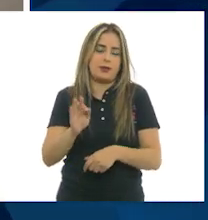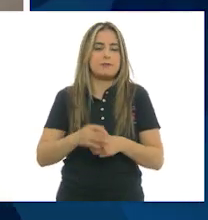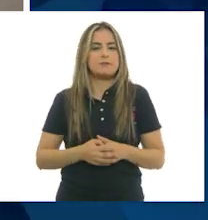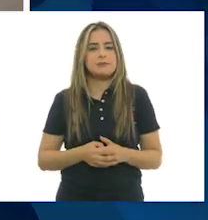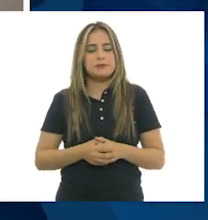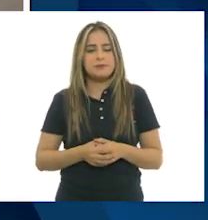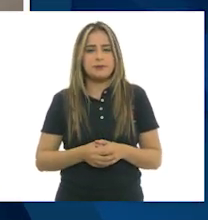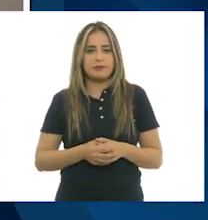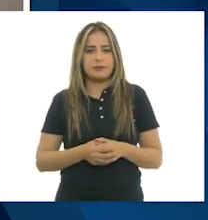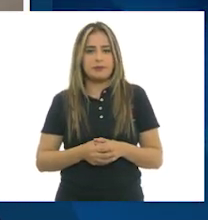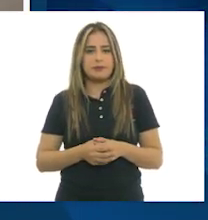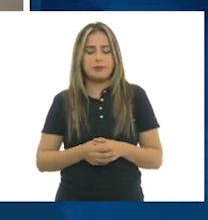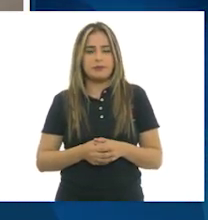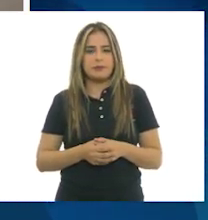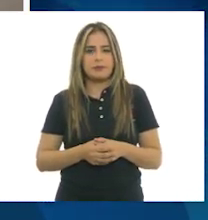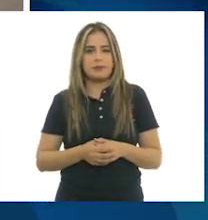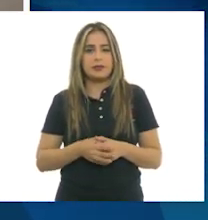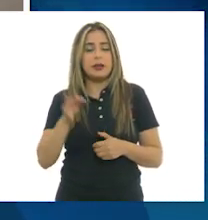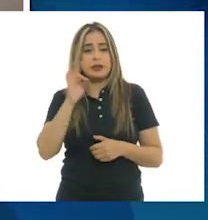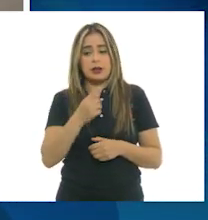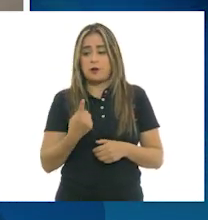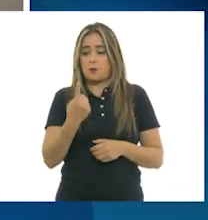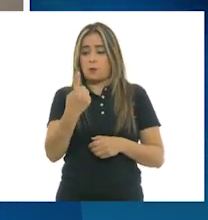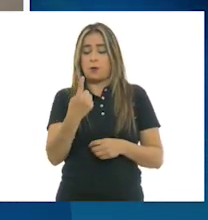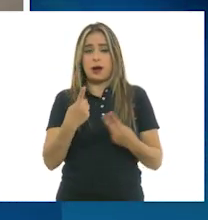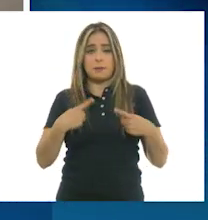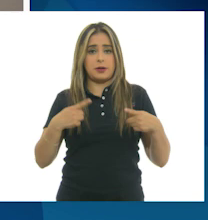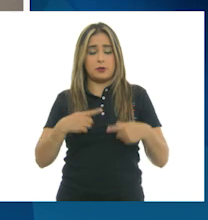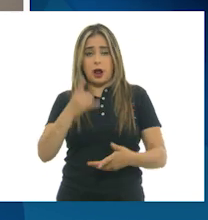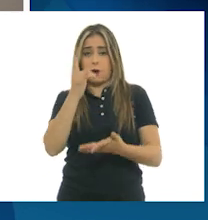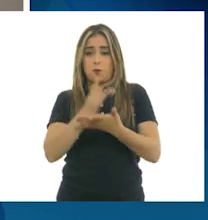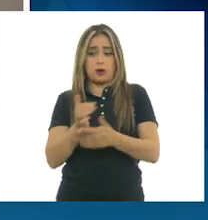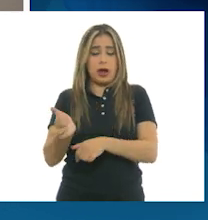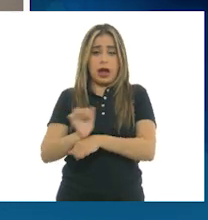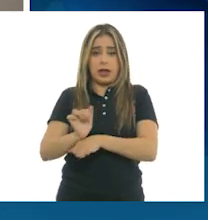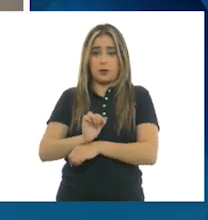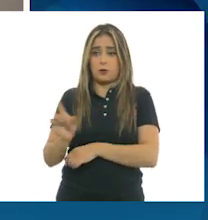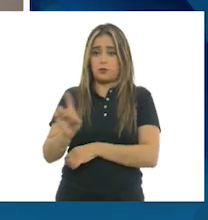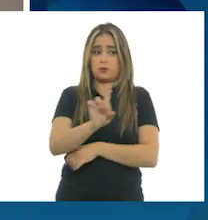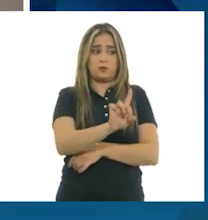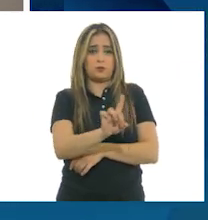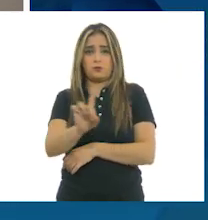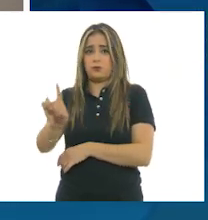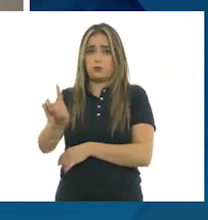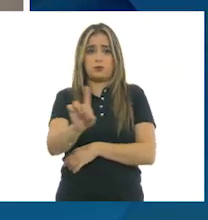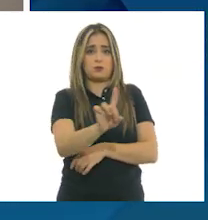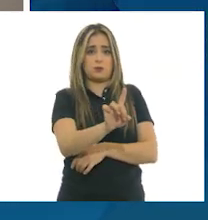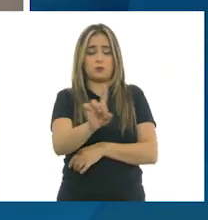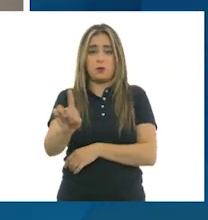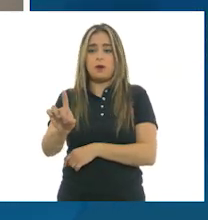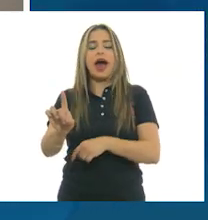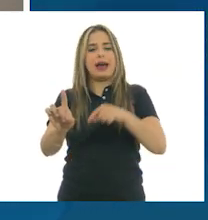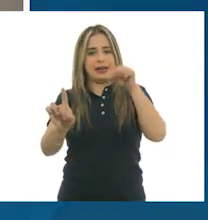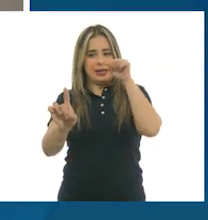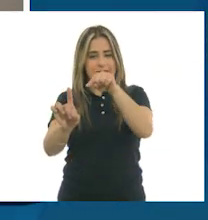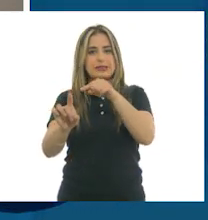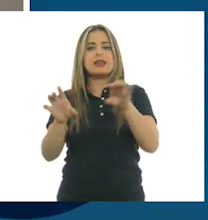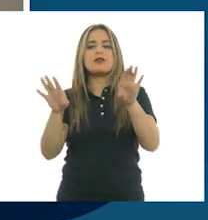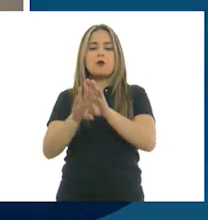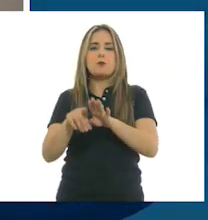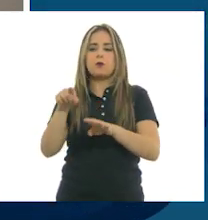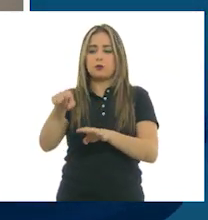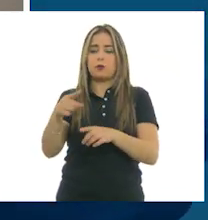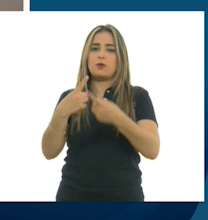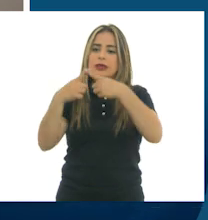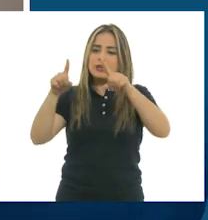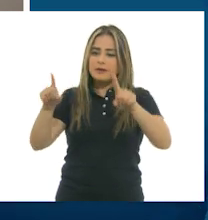jugando una escena con un solo personaje, entonces busco de qué manera puede haber un contraste entre